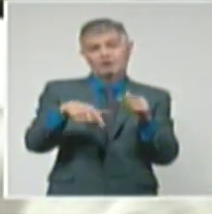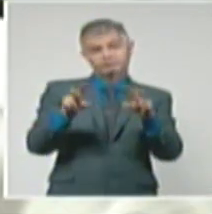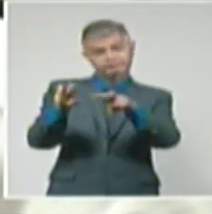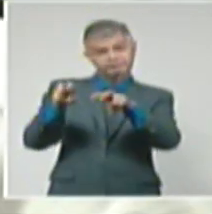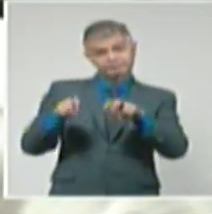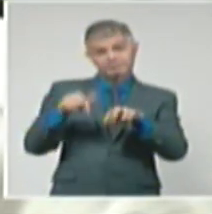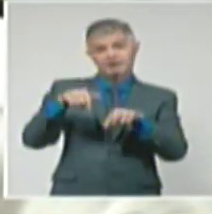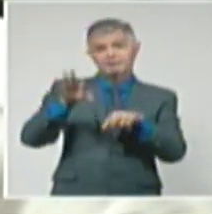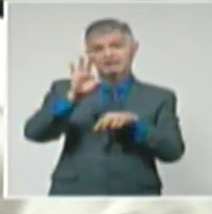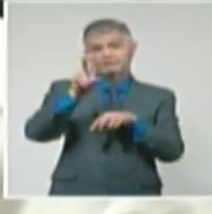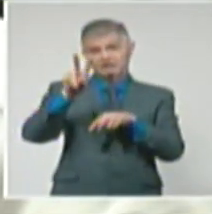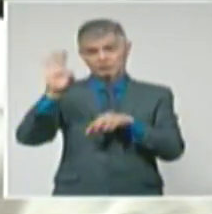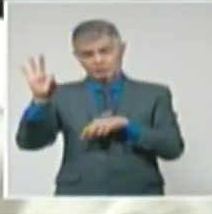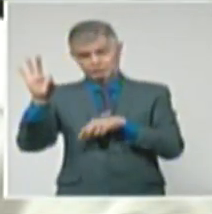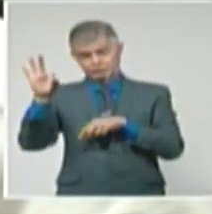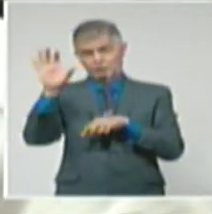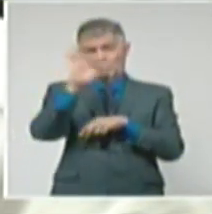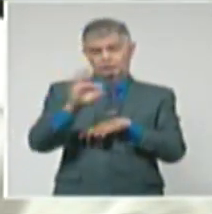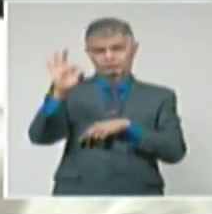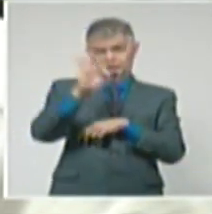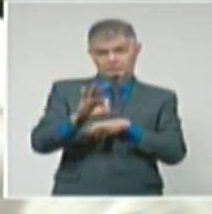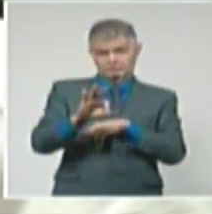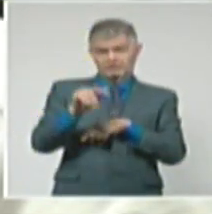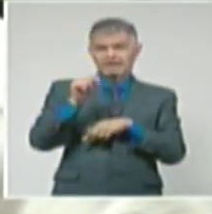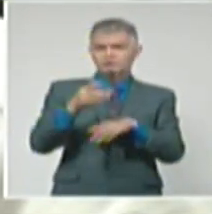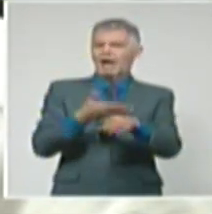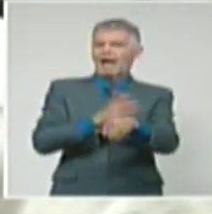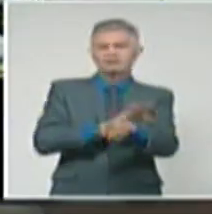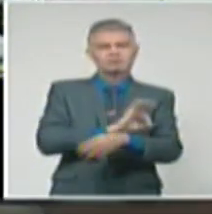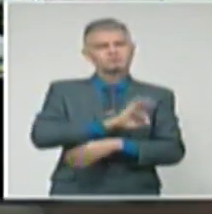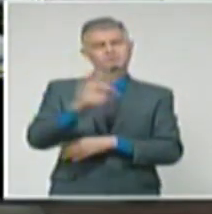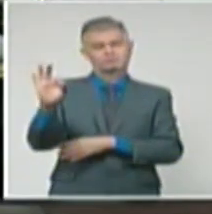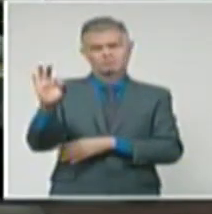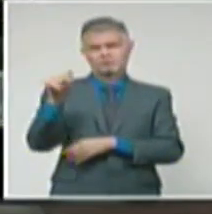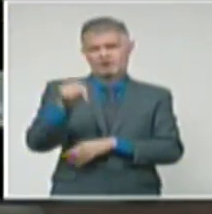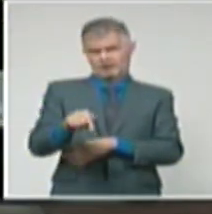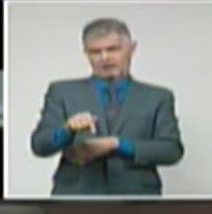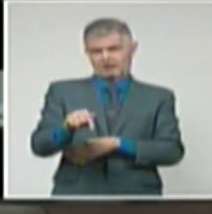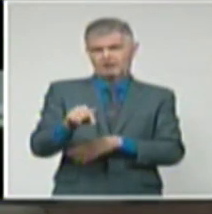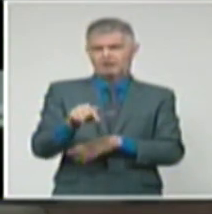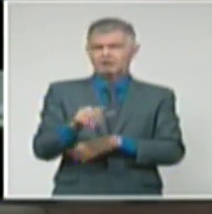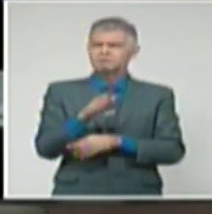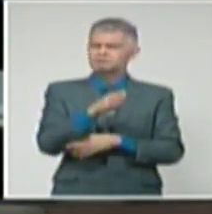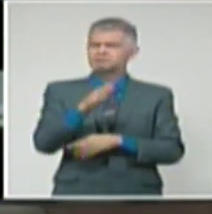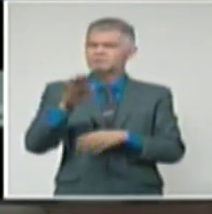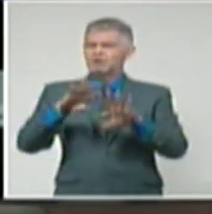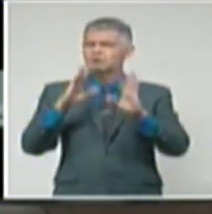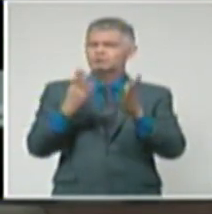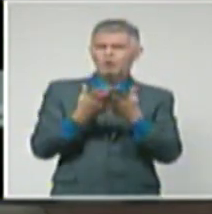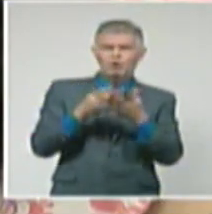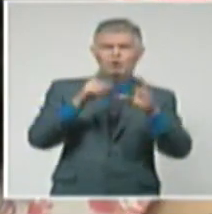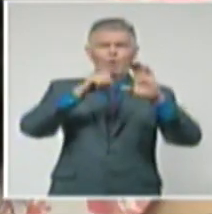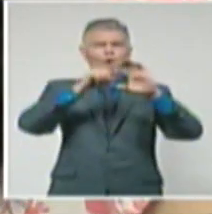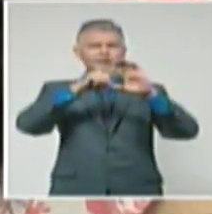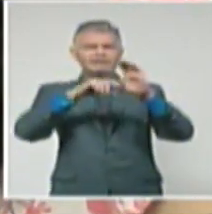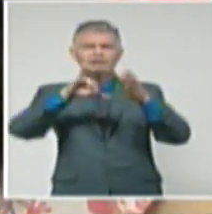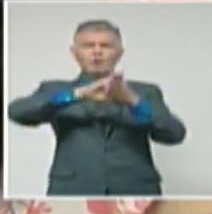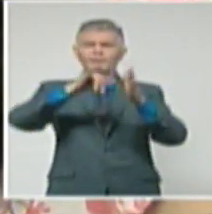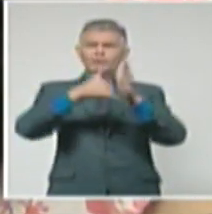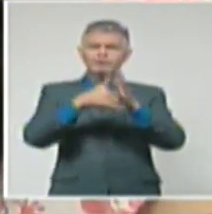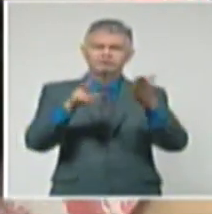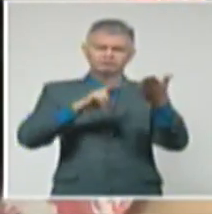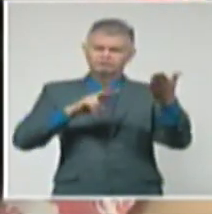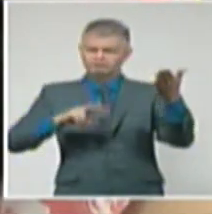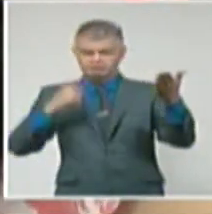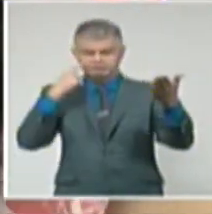virtual, un reto sin precedentes para los órganos gubernamentales. En recorrido minucioso por el contenido del proyecto, los diputados